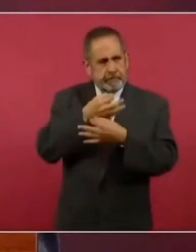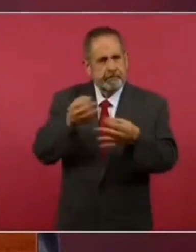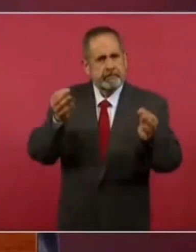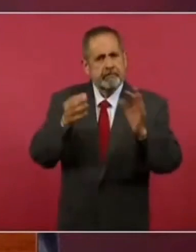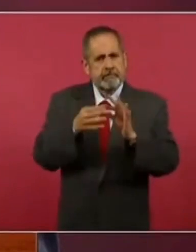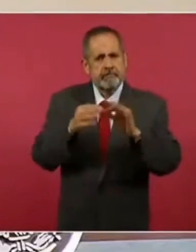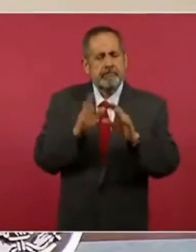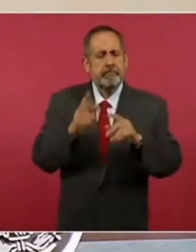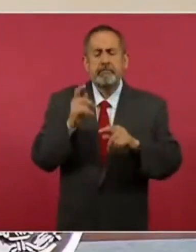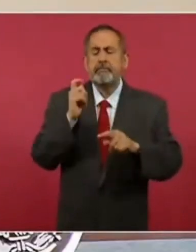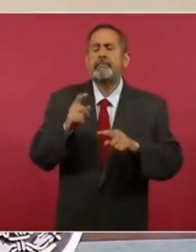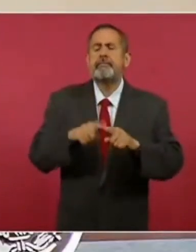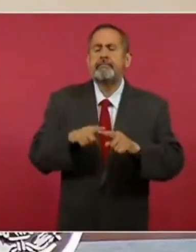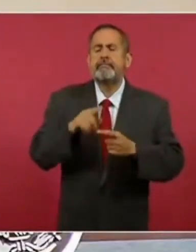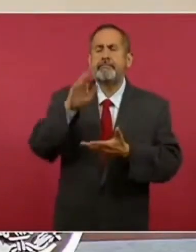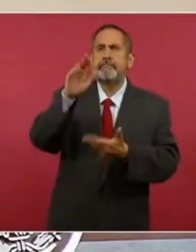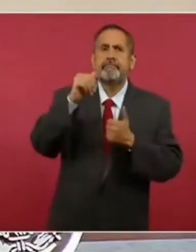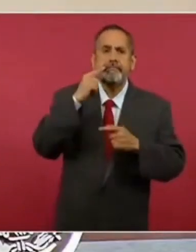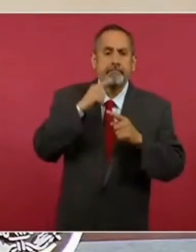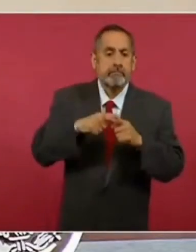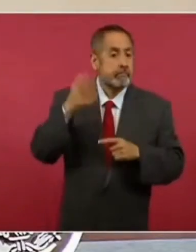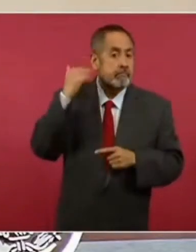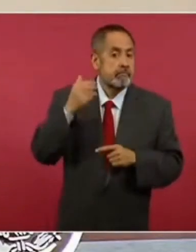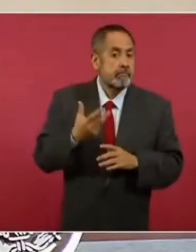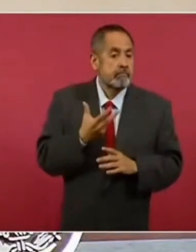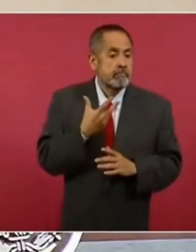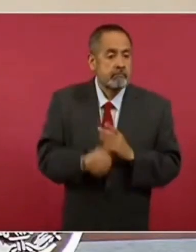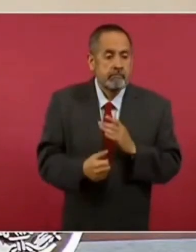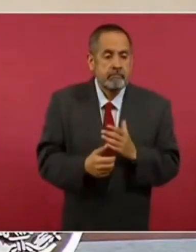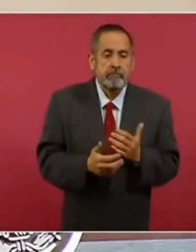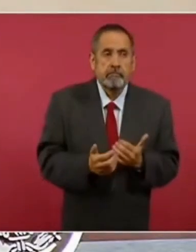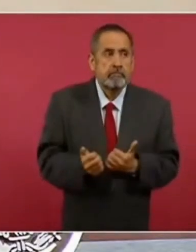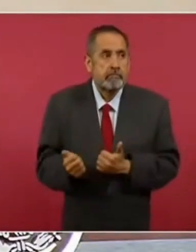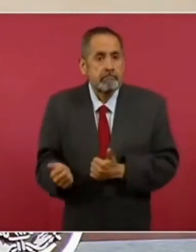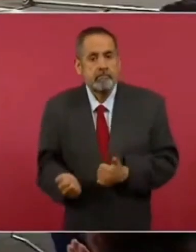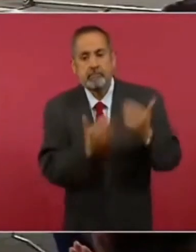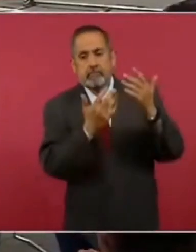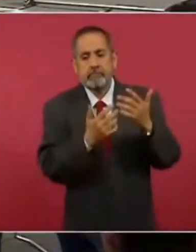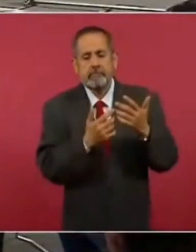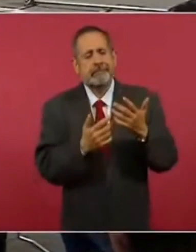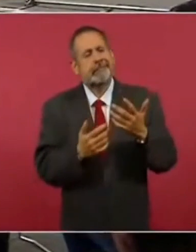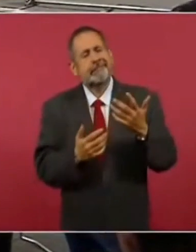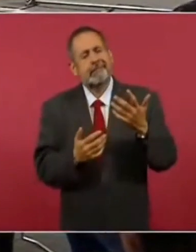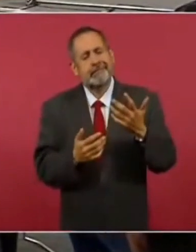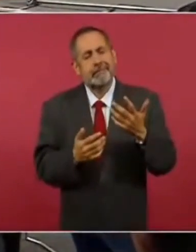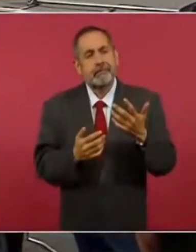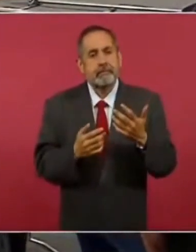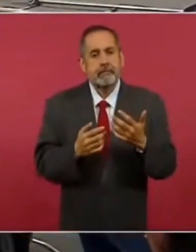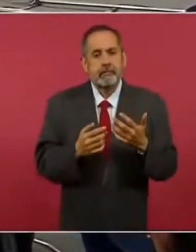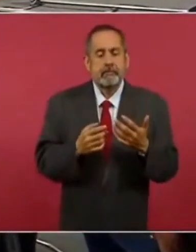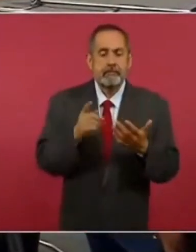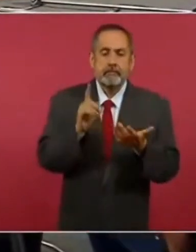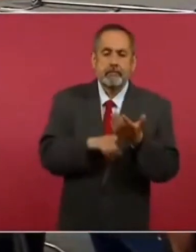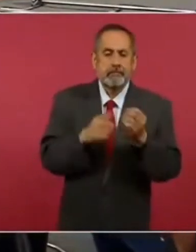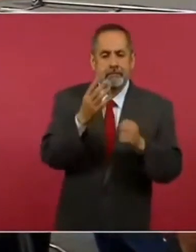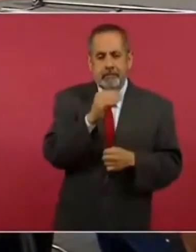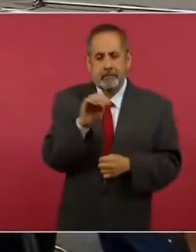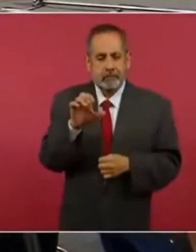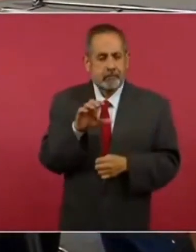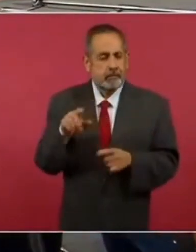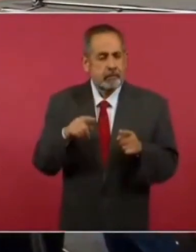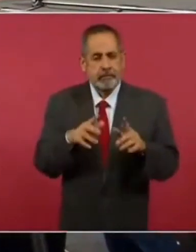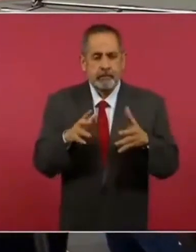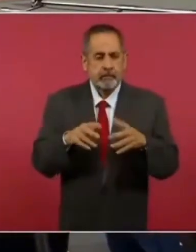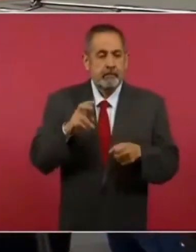que fue extraída a mediados del siglo XX de la zona